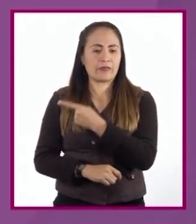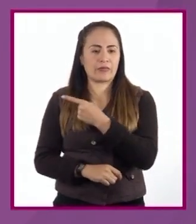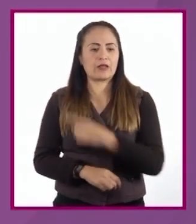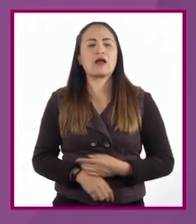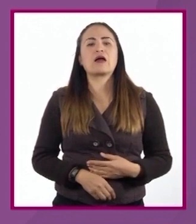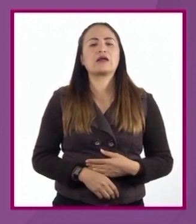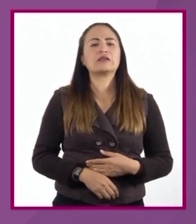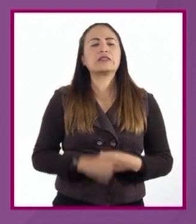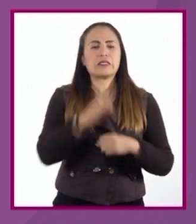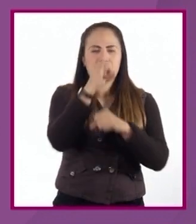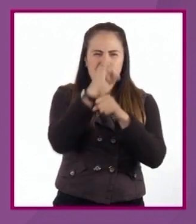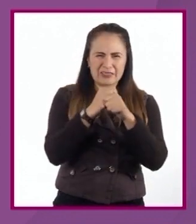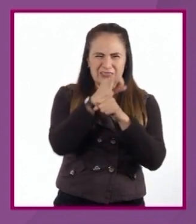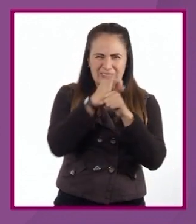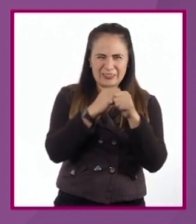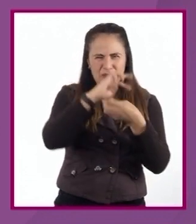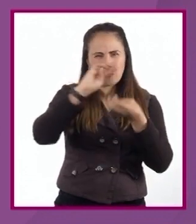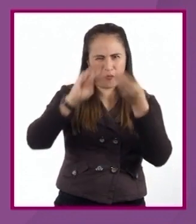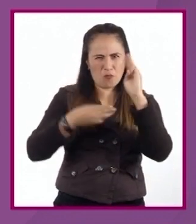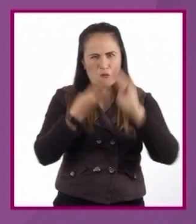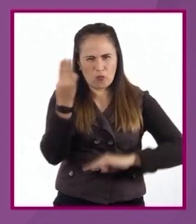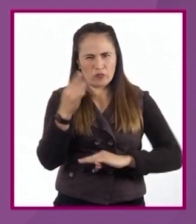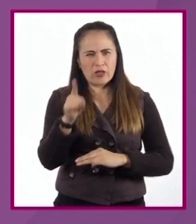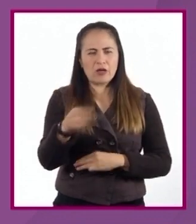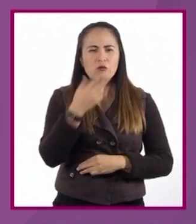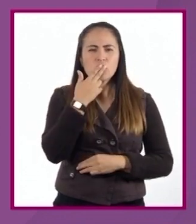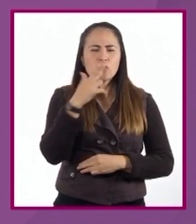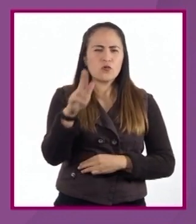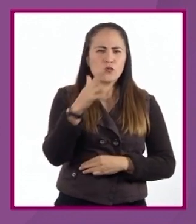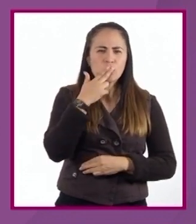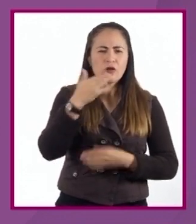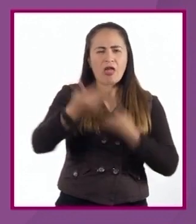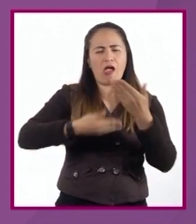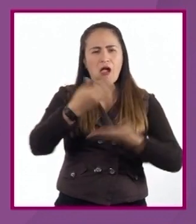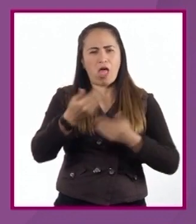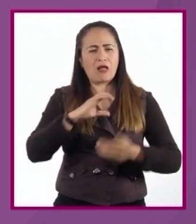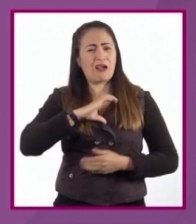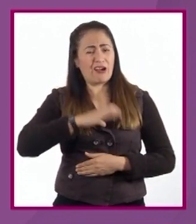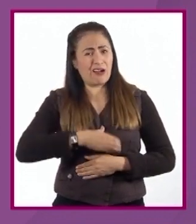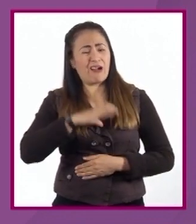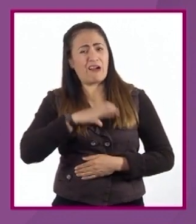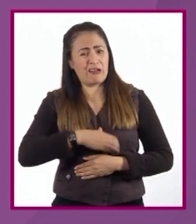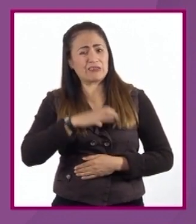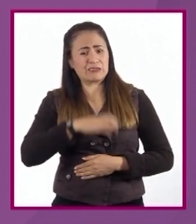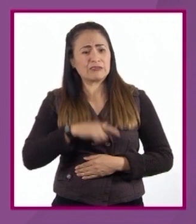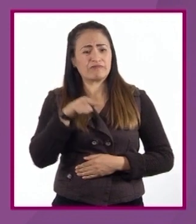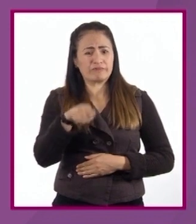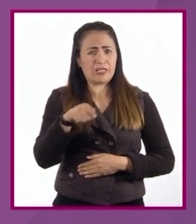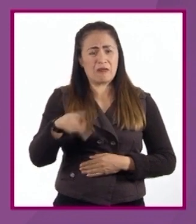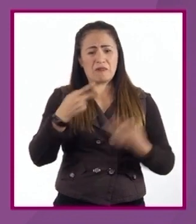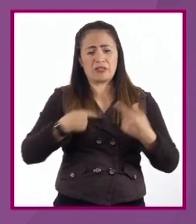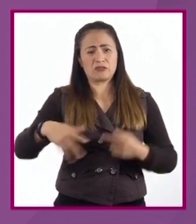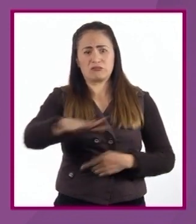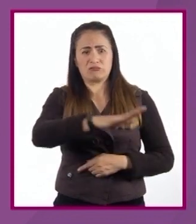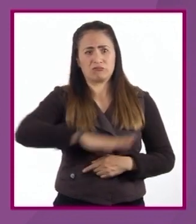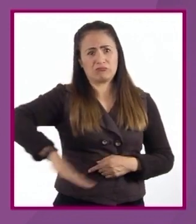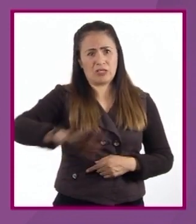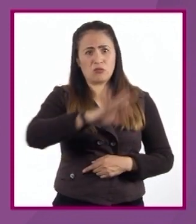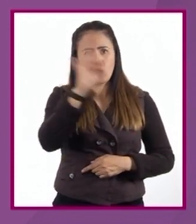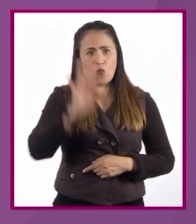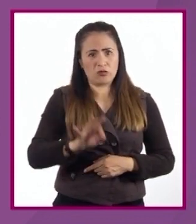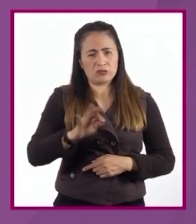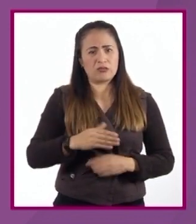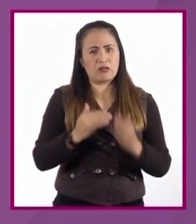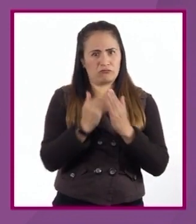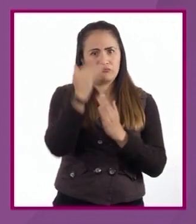especialistas de todo el mundo, el tabaco produce cáncer en un porcentaje elevado de la población. Está comprobado